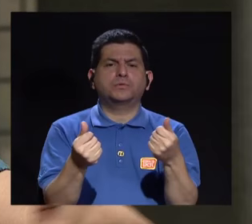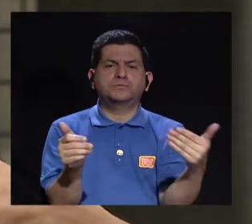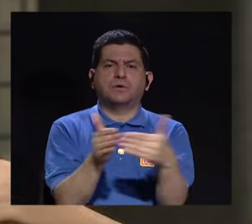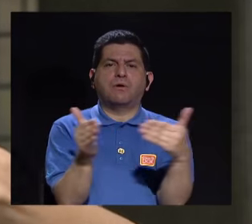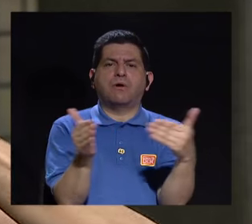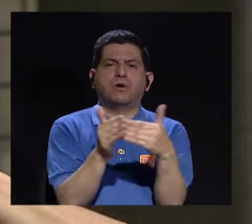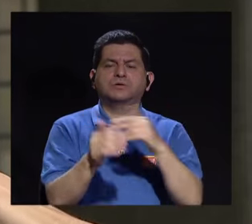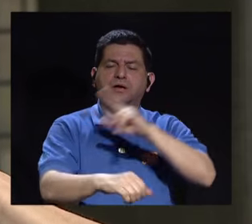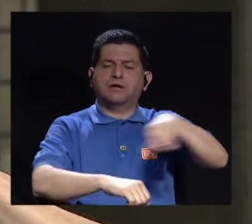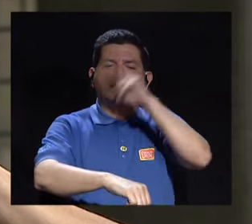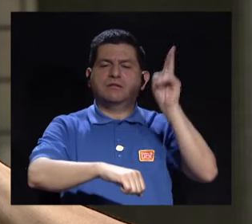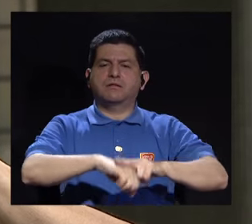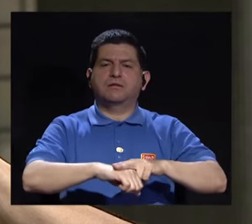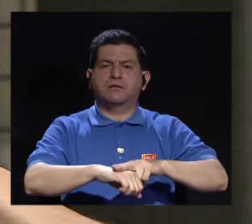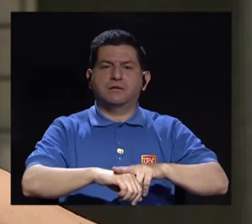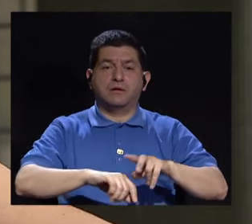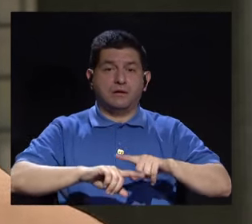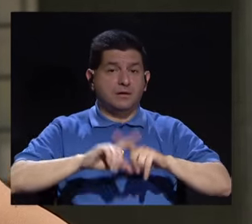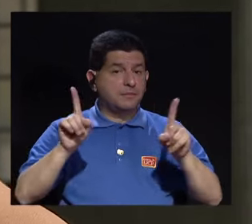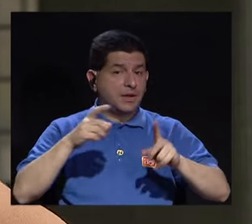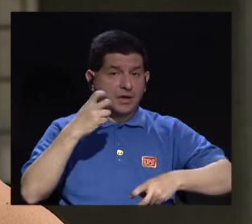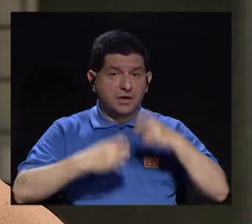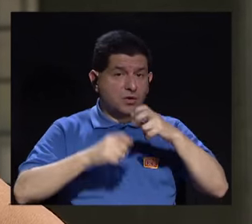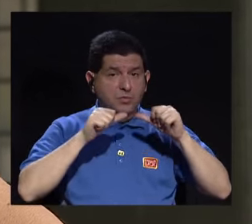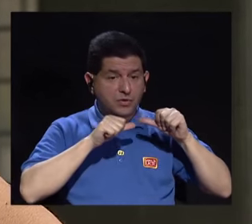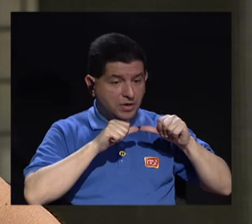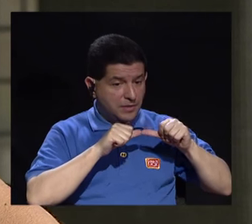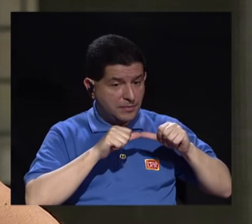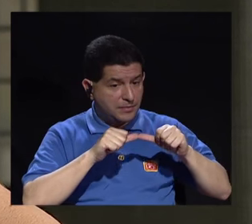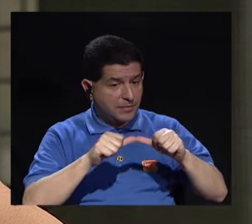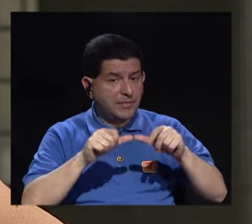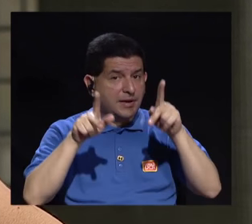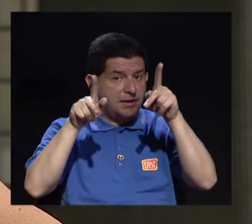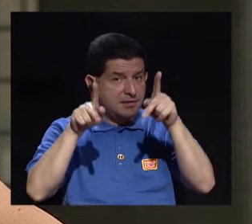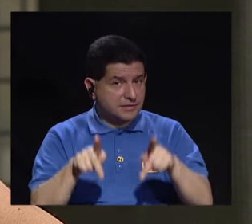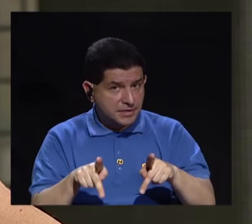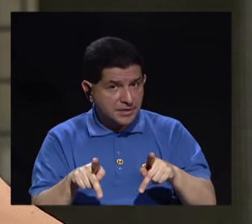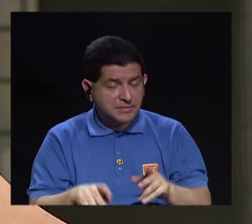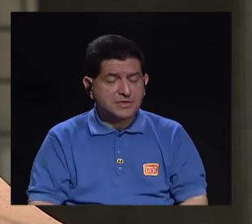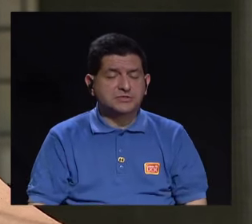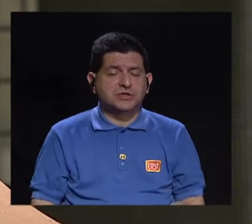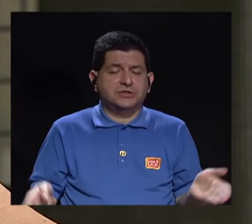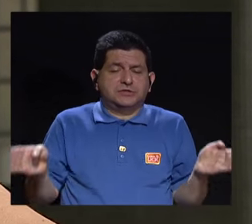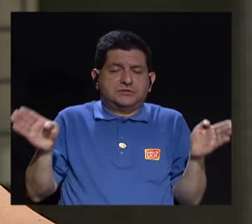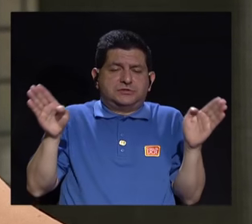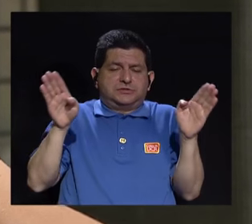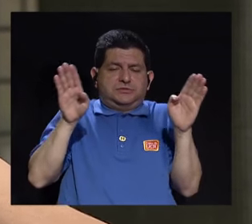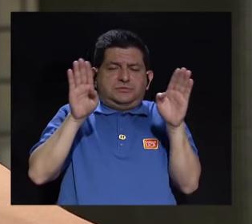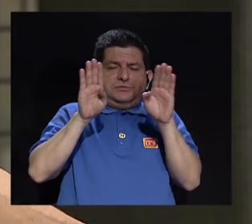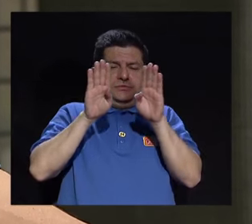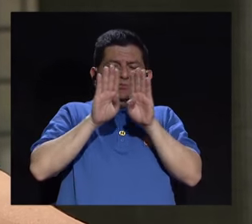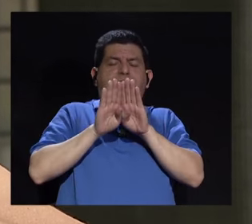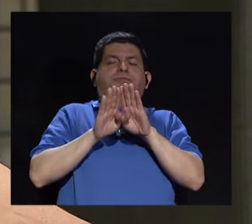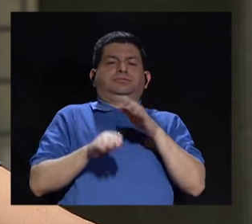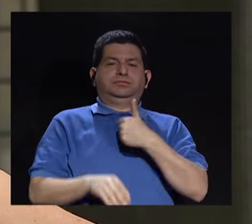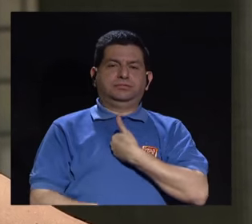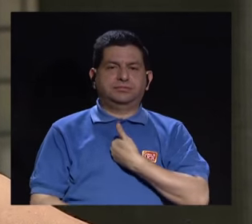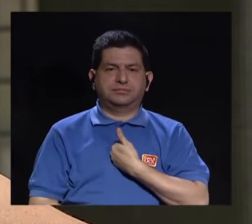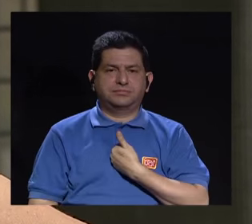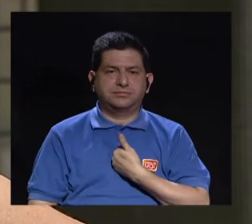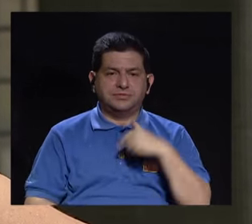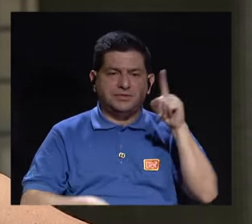recuperará la normalidad. En cambio, el trastorno permanece si esa persona se va encerrando consigo misma